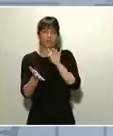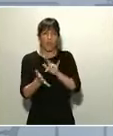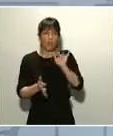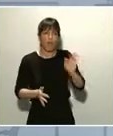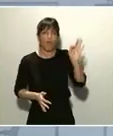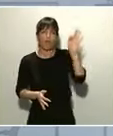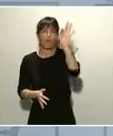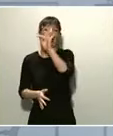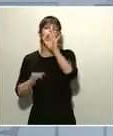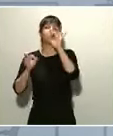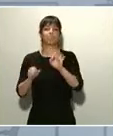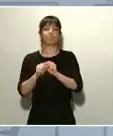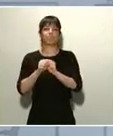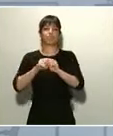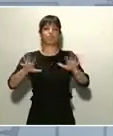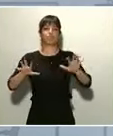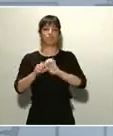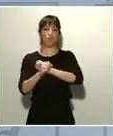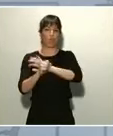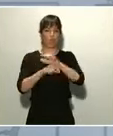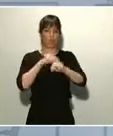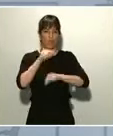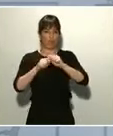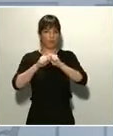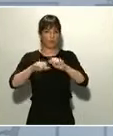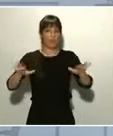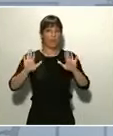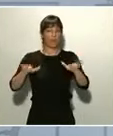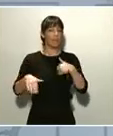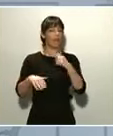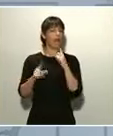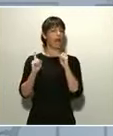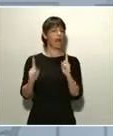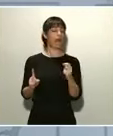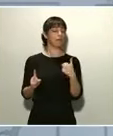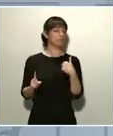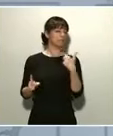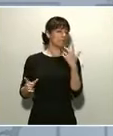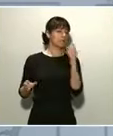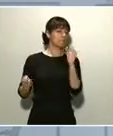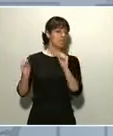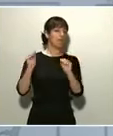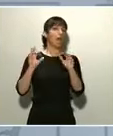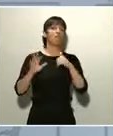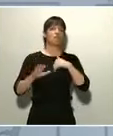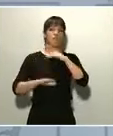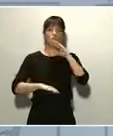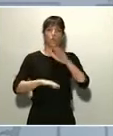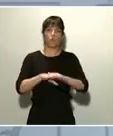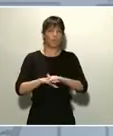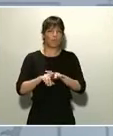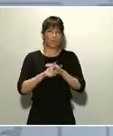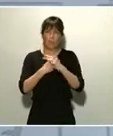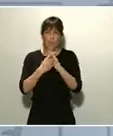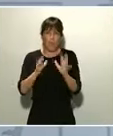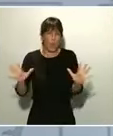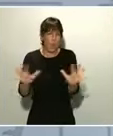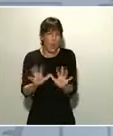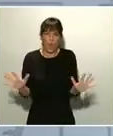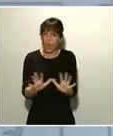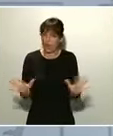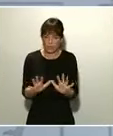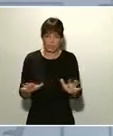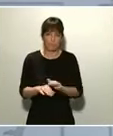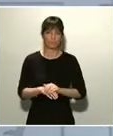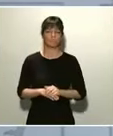Hemos visto cómo se cumplían los peores pronósticos y todos se aproximaban a escenarios de auténtica calamidad. Hemos visto cómo